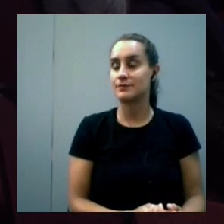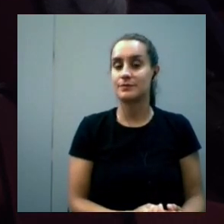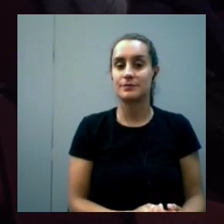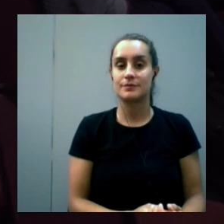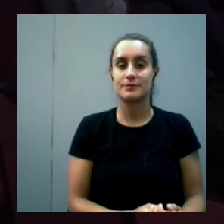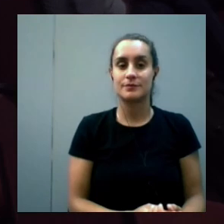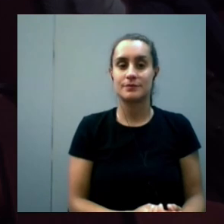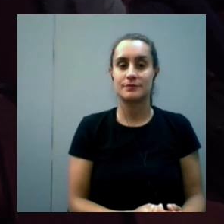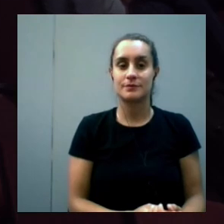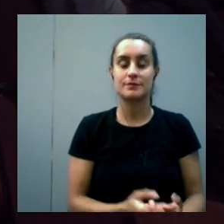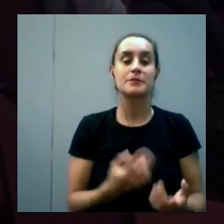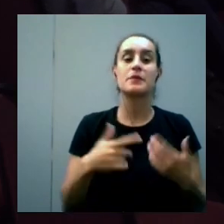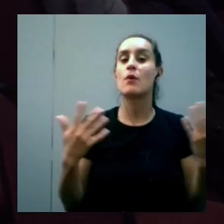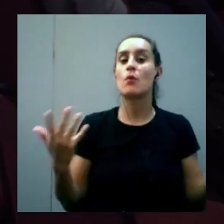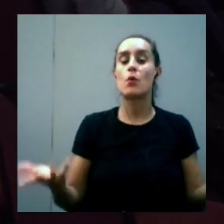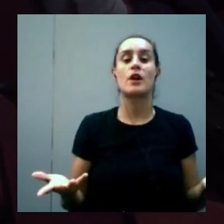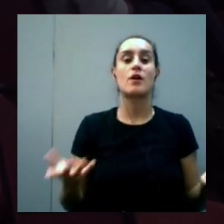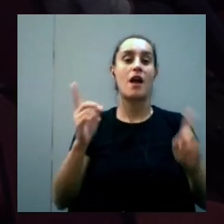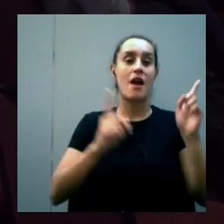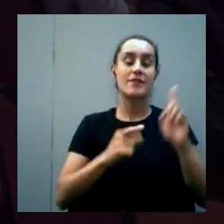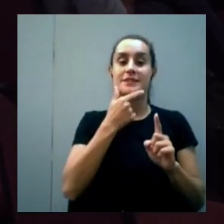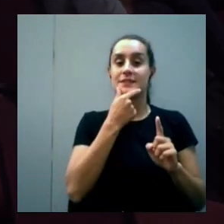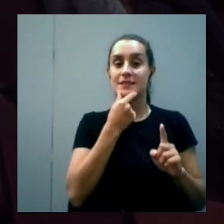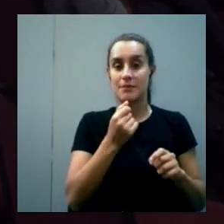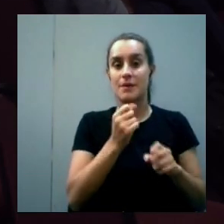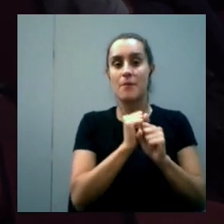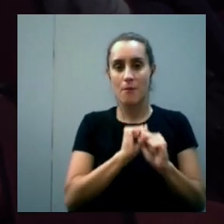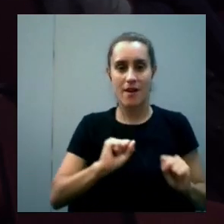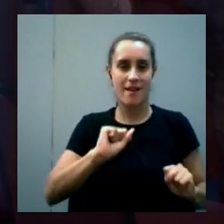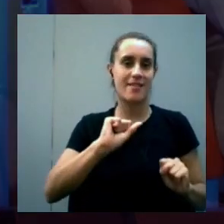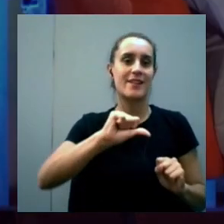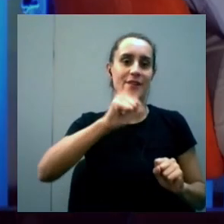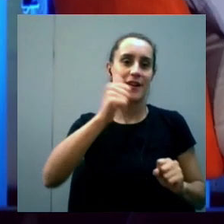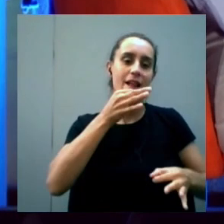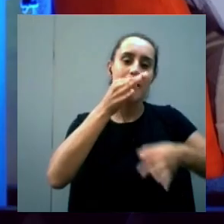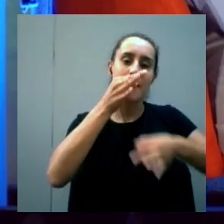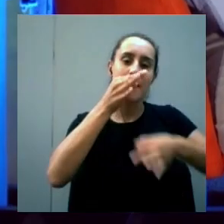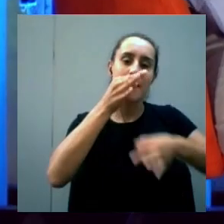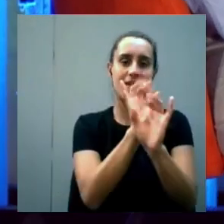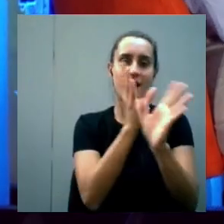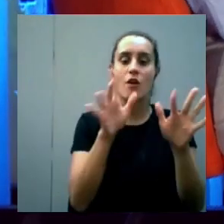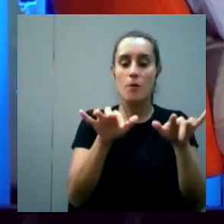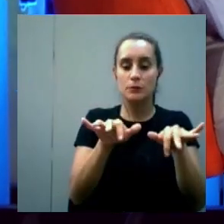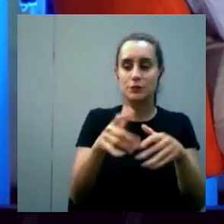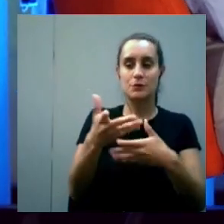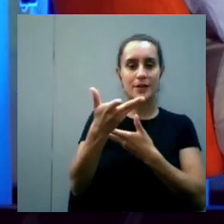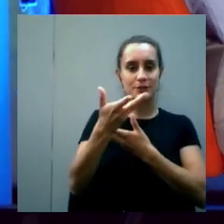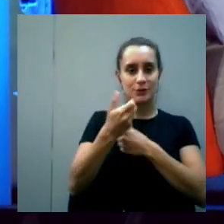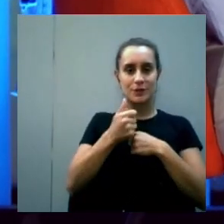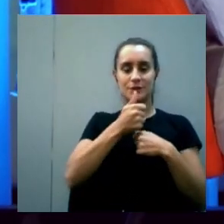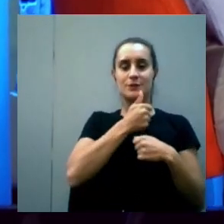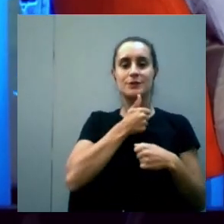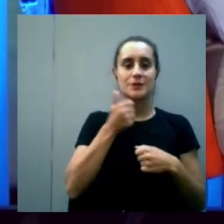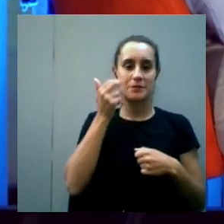pero bueno con cosas muy sencillas se puede lograr explicar fácilmente cómo ayuda la computación a resolverlas de una forma también más